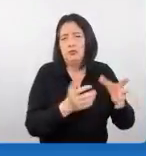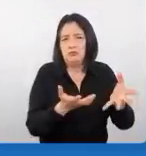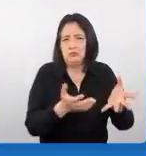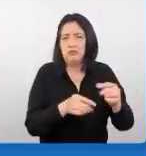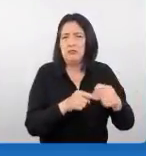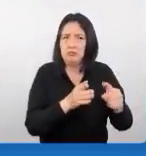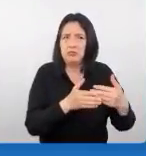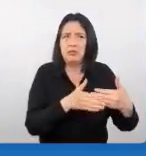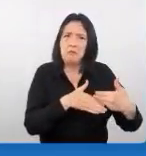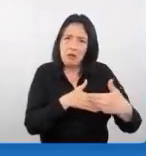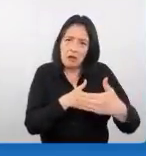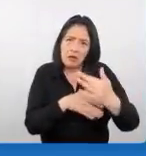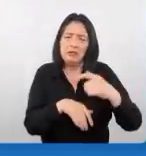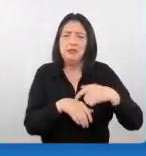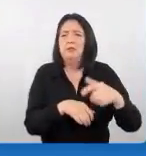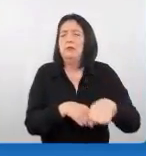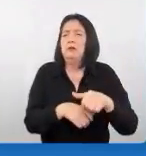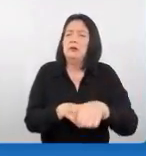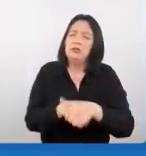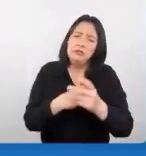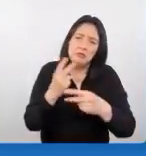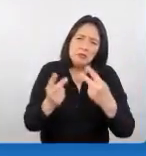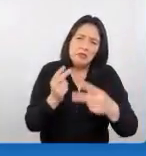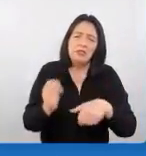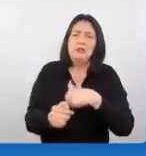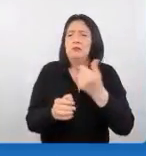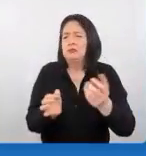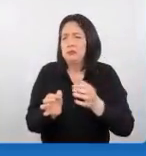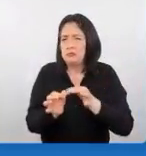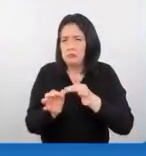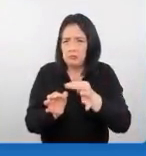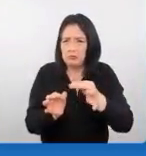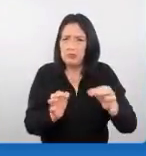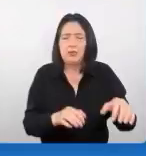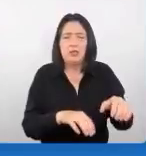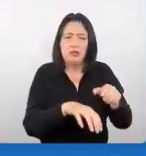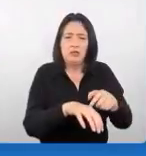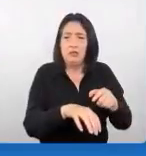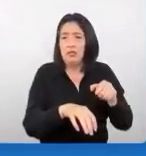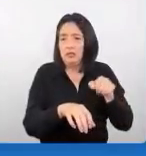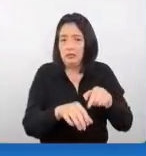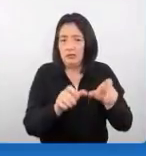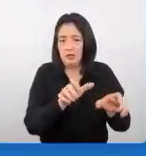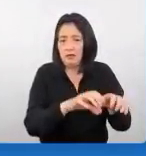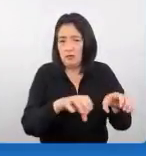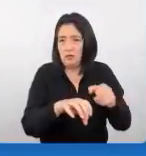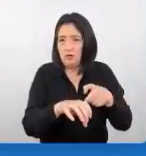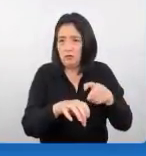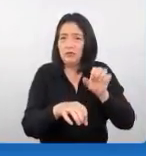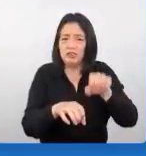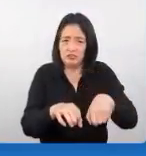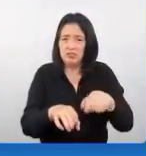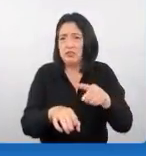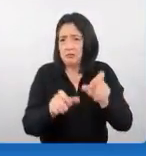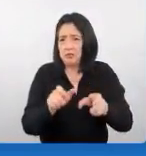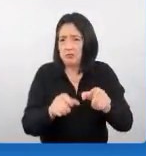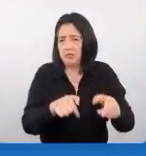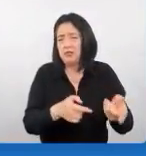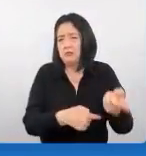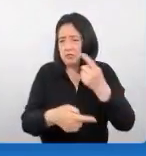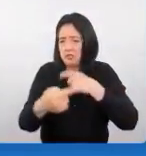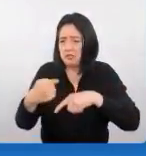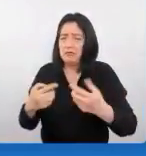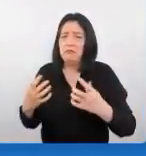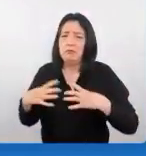extienden su visita y visitan otras regiones de nuestro país y luego tenemos aquellos que si vienen por vacaciones también